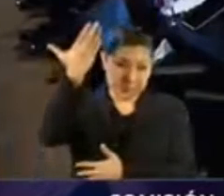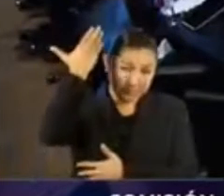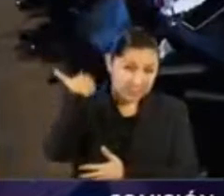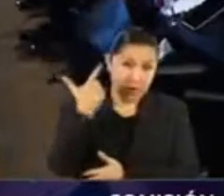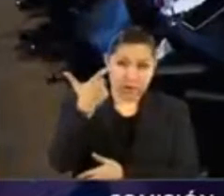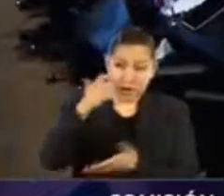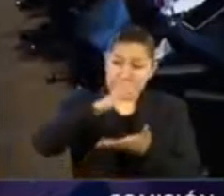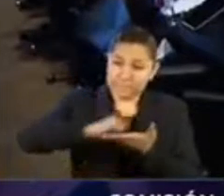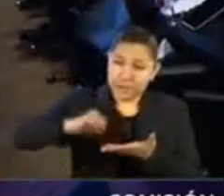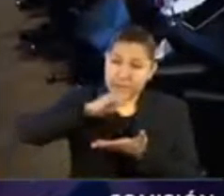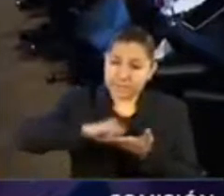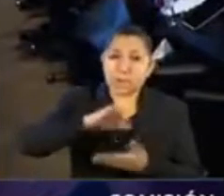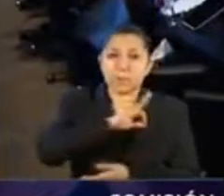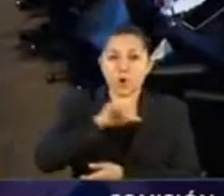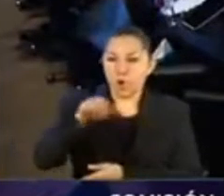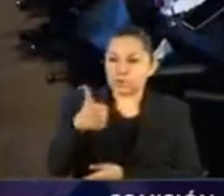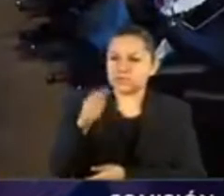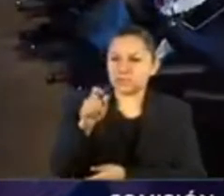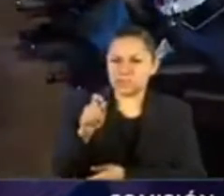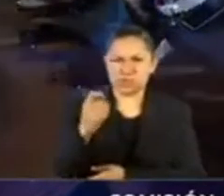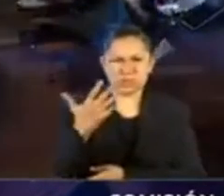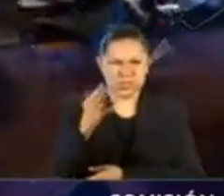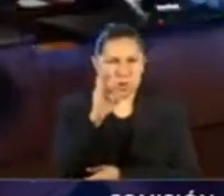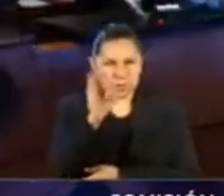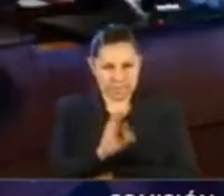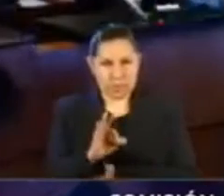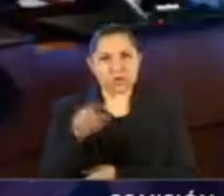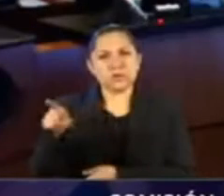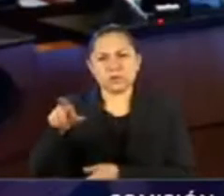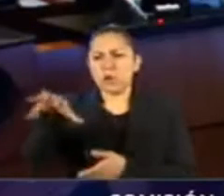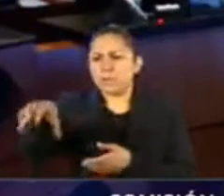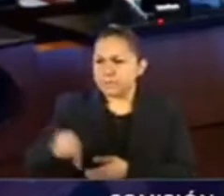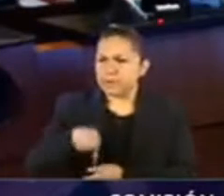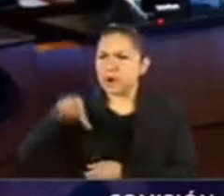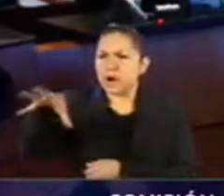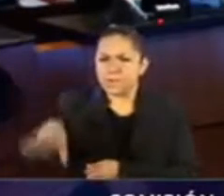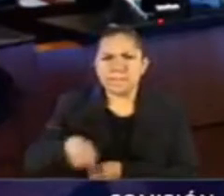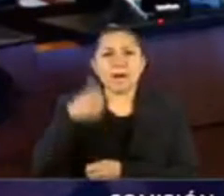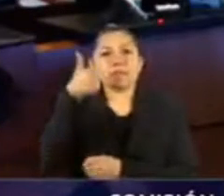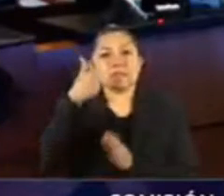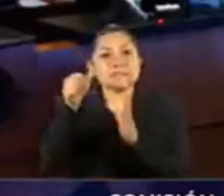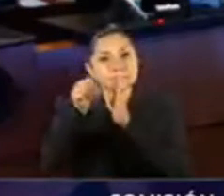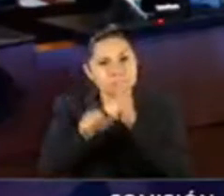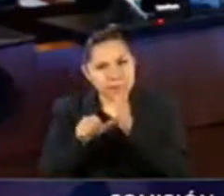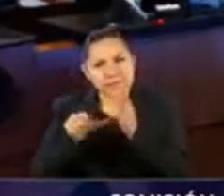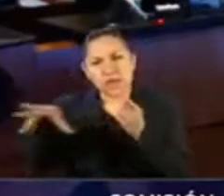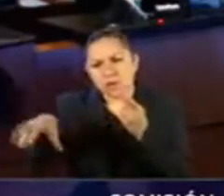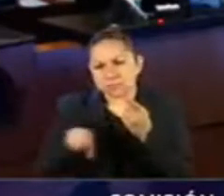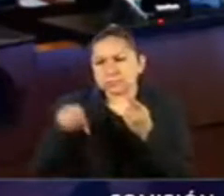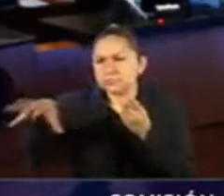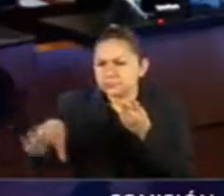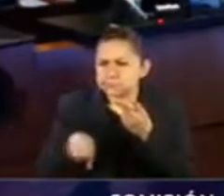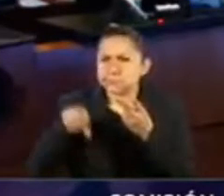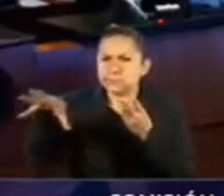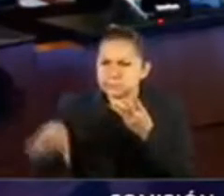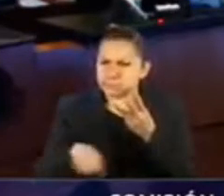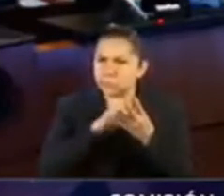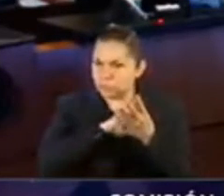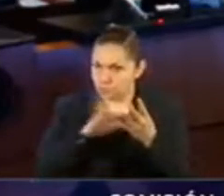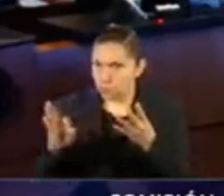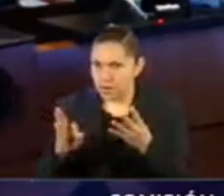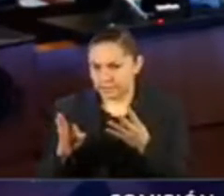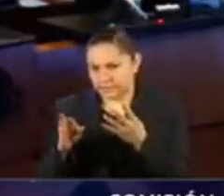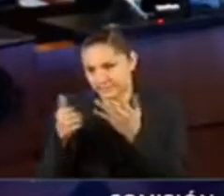ciento del saldo de la subcuenta de retiro en seis mensualidades. Nosotros estamos proponiendo un monto más acotado, más